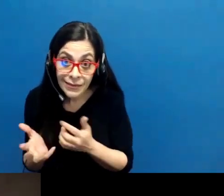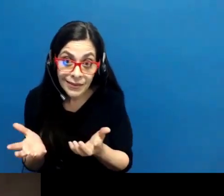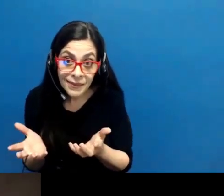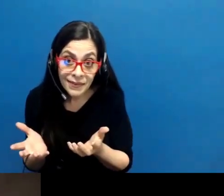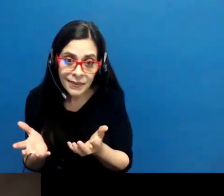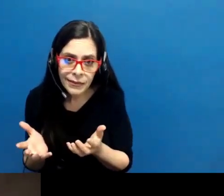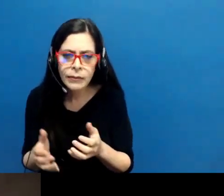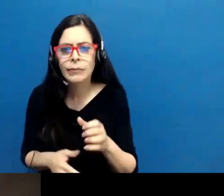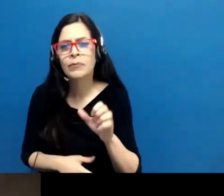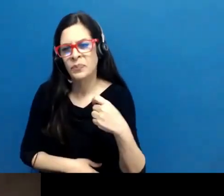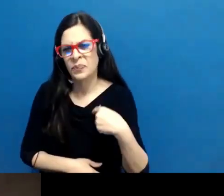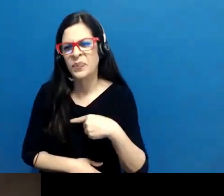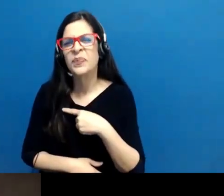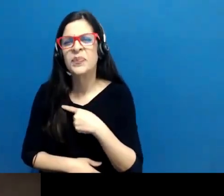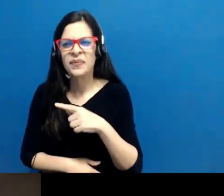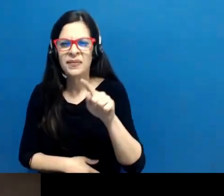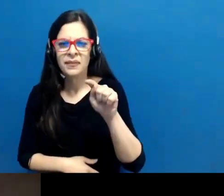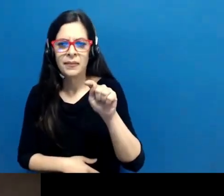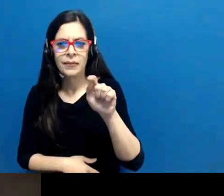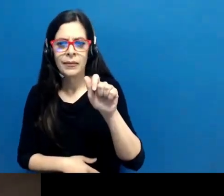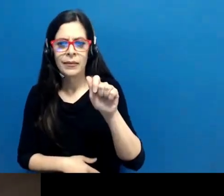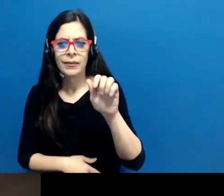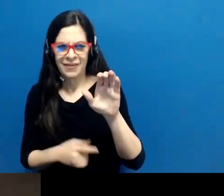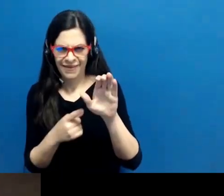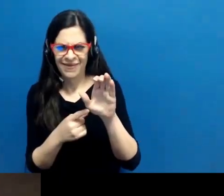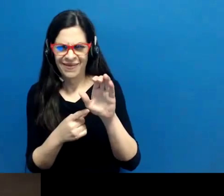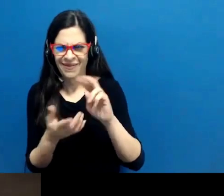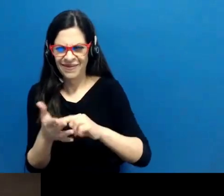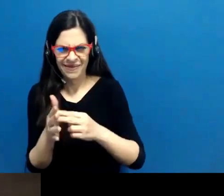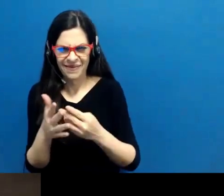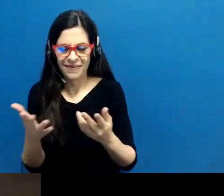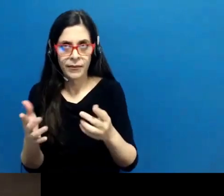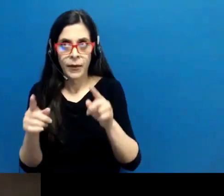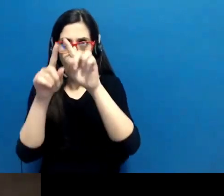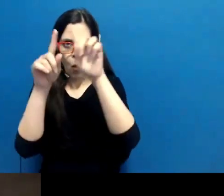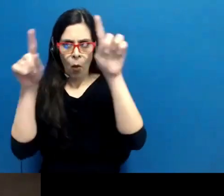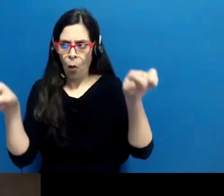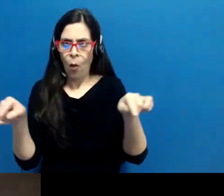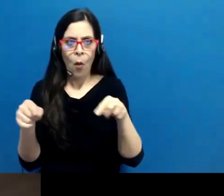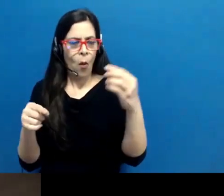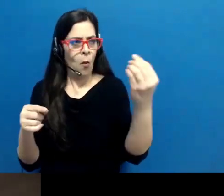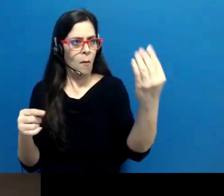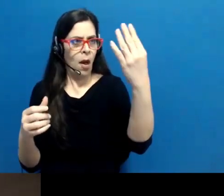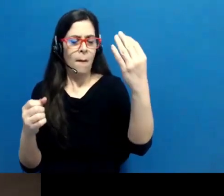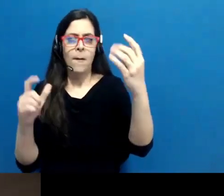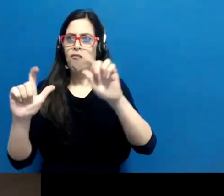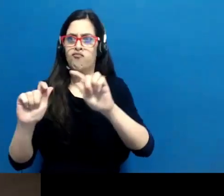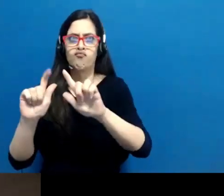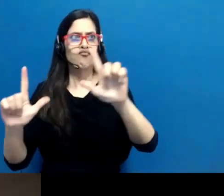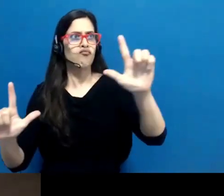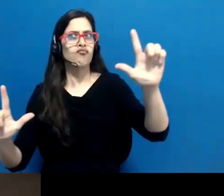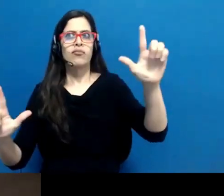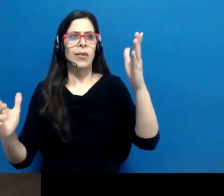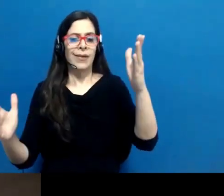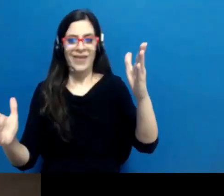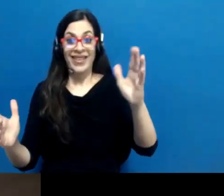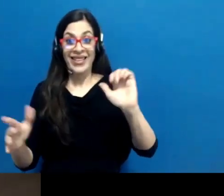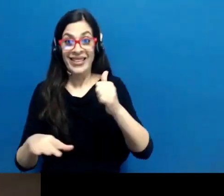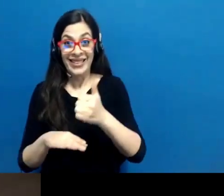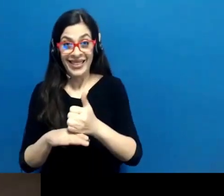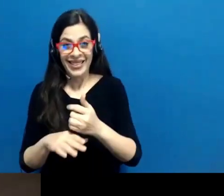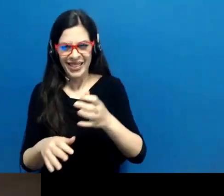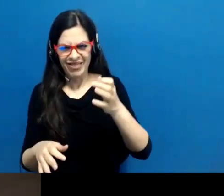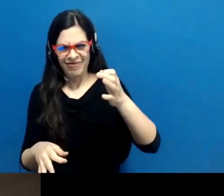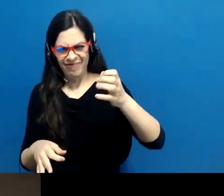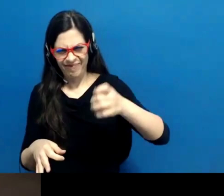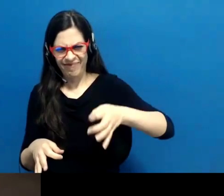Sí, tenemos los tableros de asistencia en comunicación que fueron desarrollados por el Poder Judicial y el programa de asistencia tecnológica de